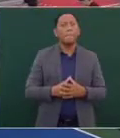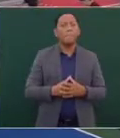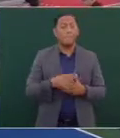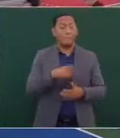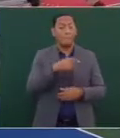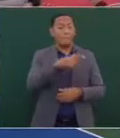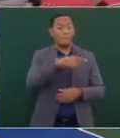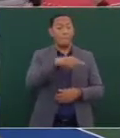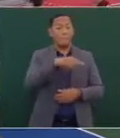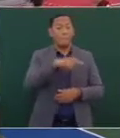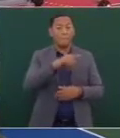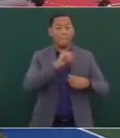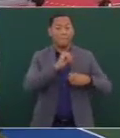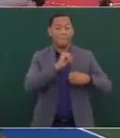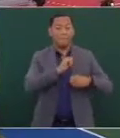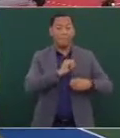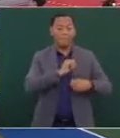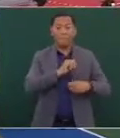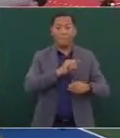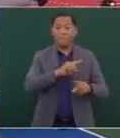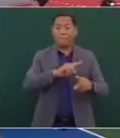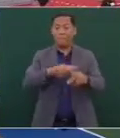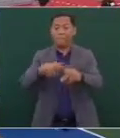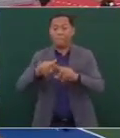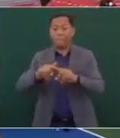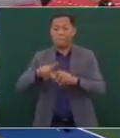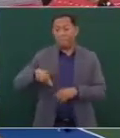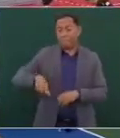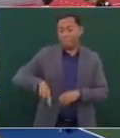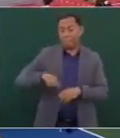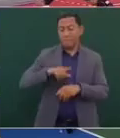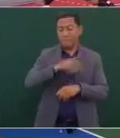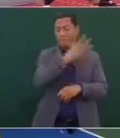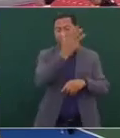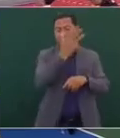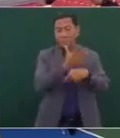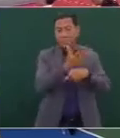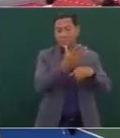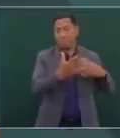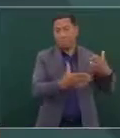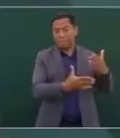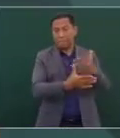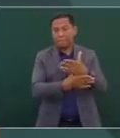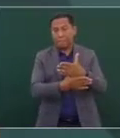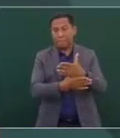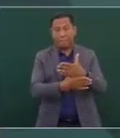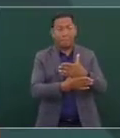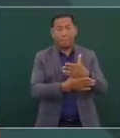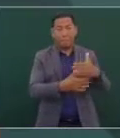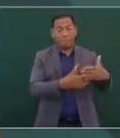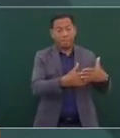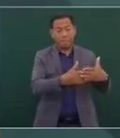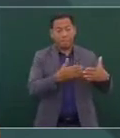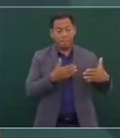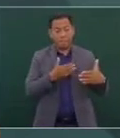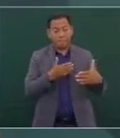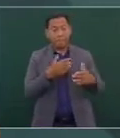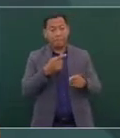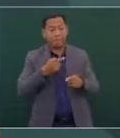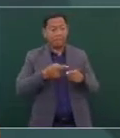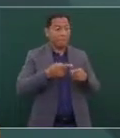agentes de las agencias del gobierno de Estados Unidos sin conocimiento